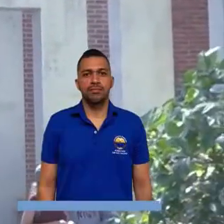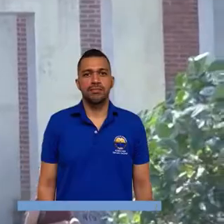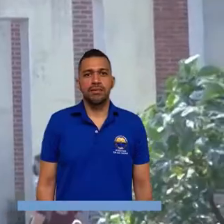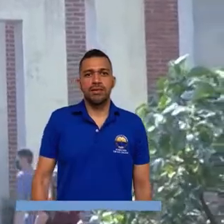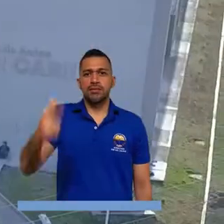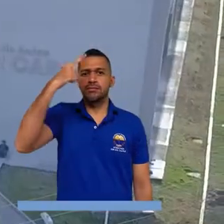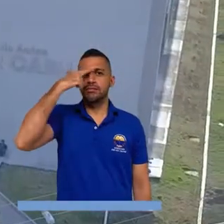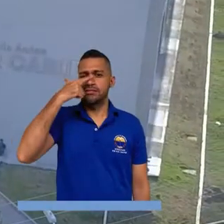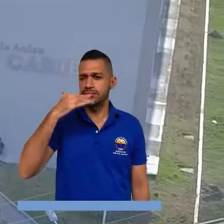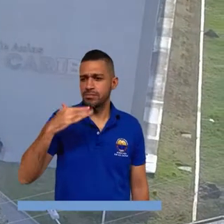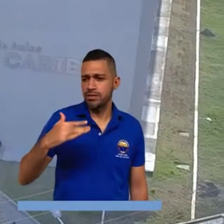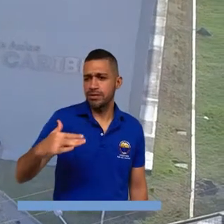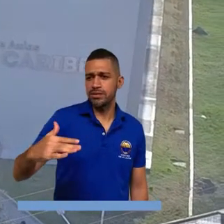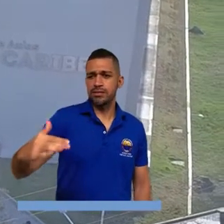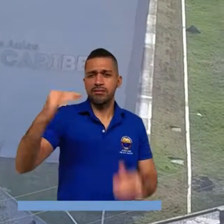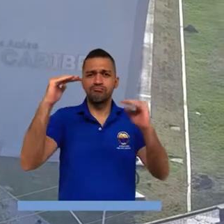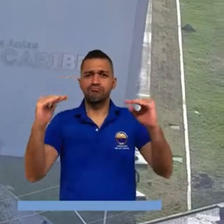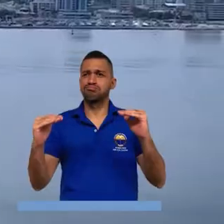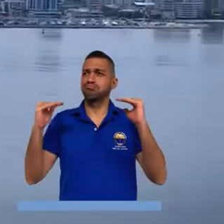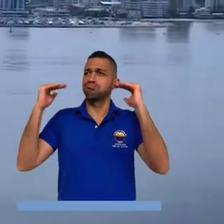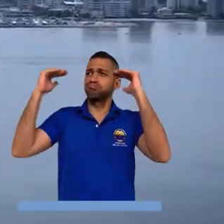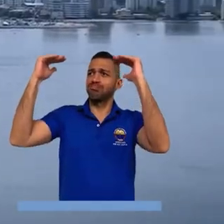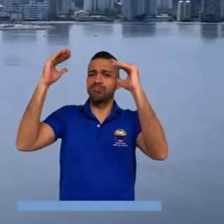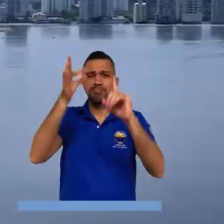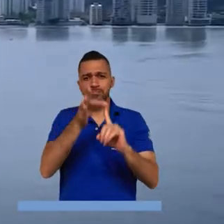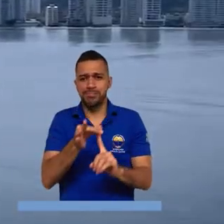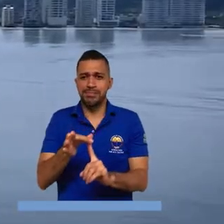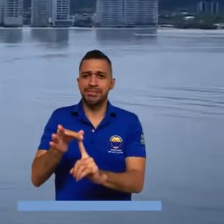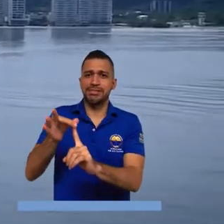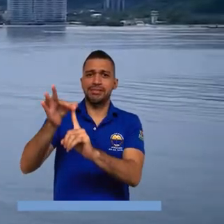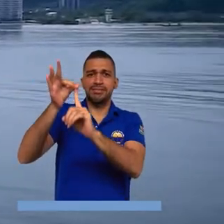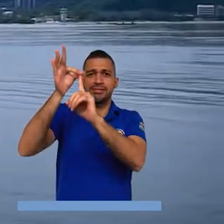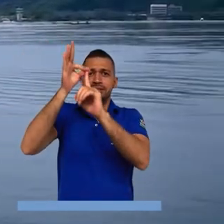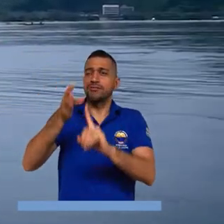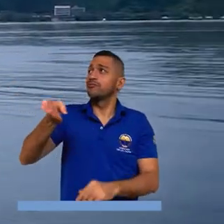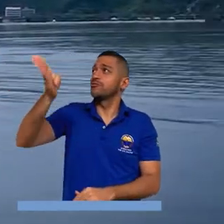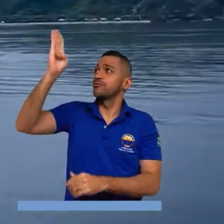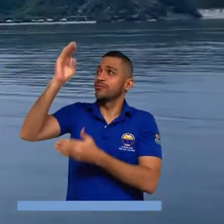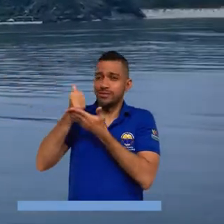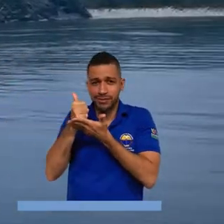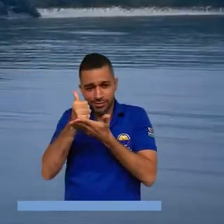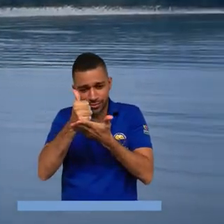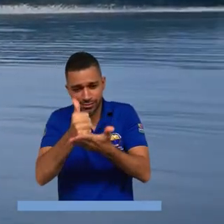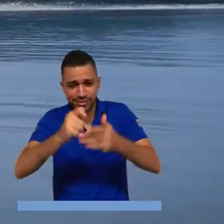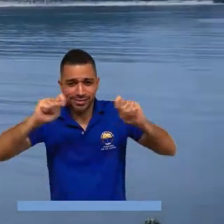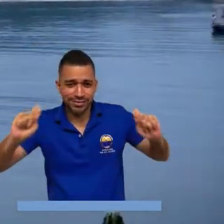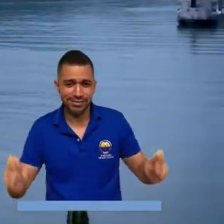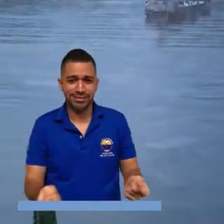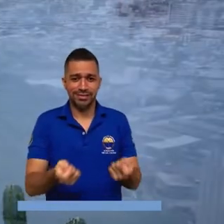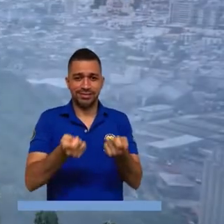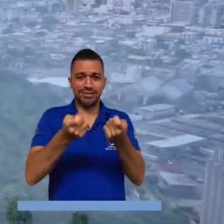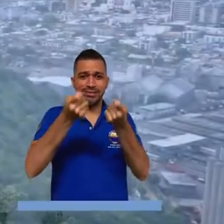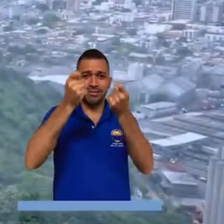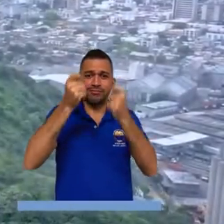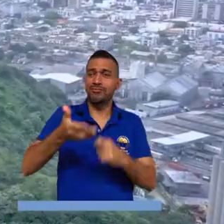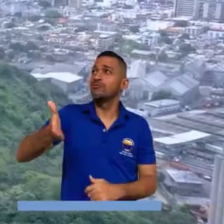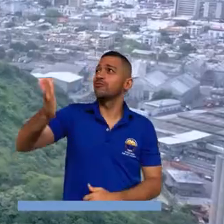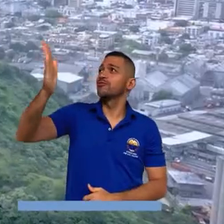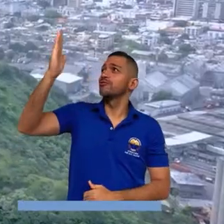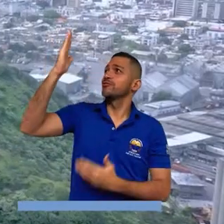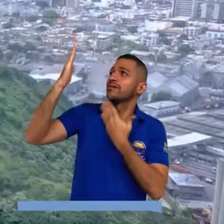Dios te salve, ciudad dos meses santa Por la gracia del